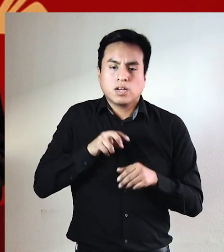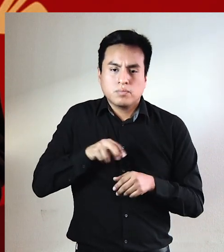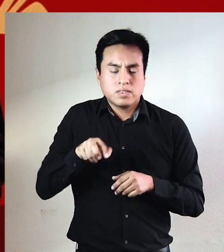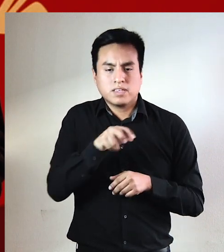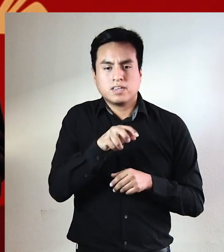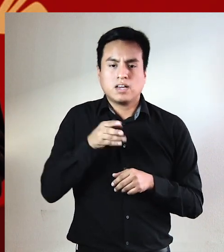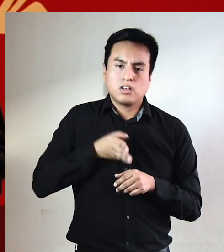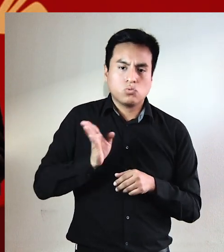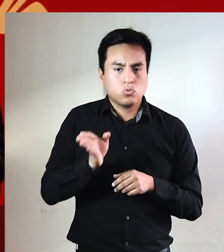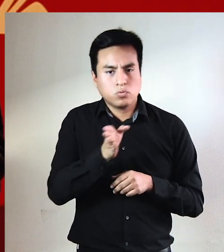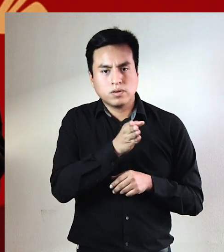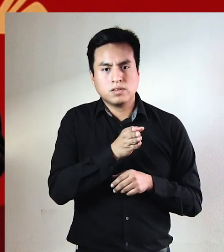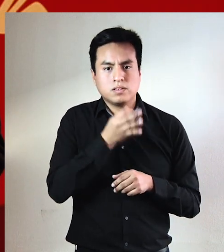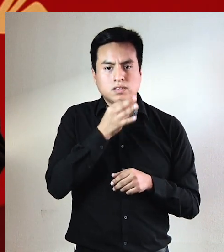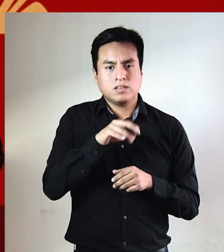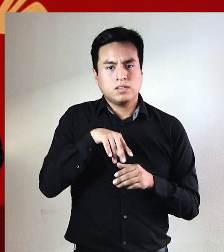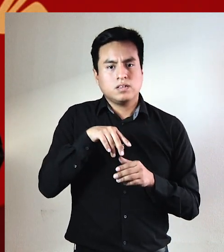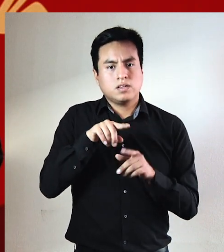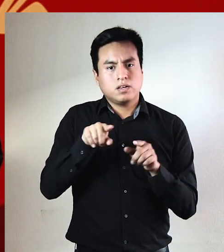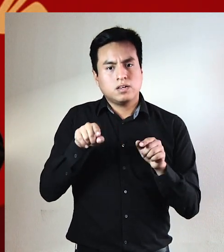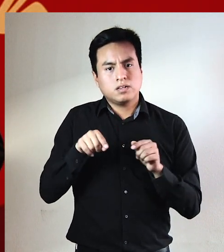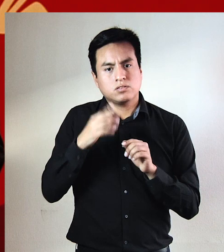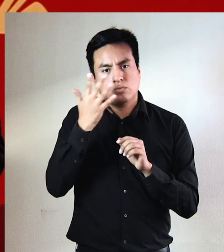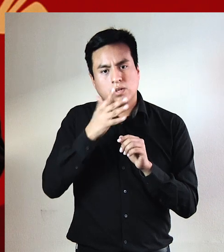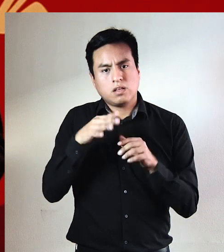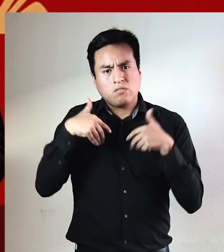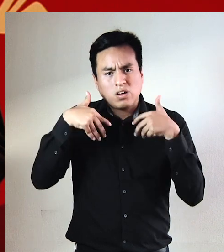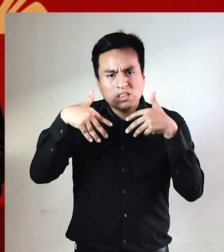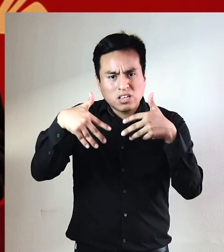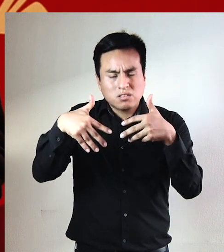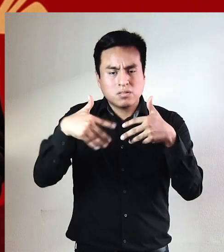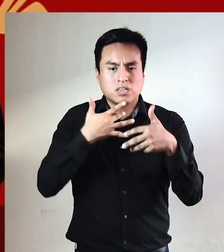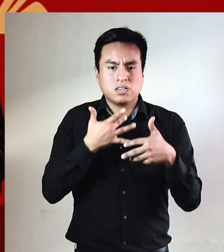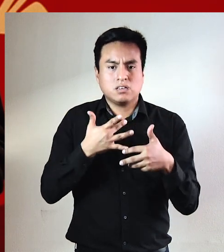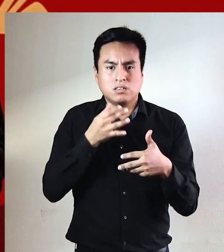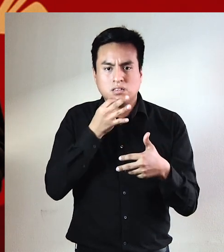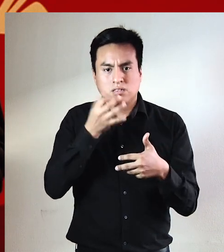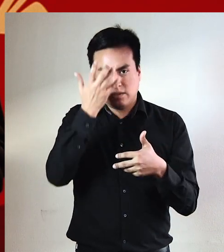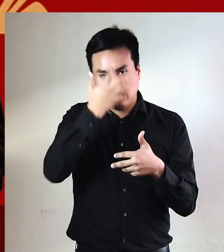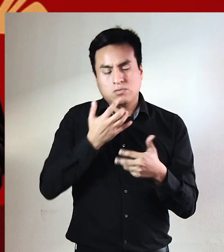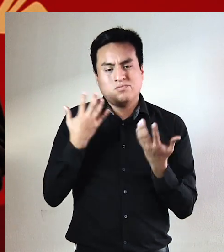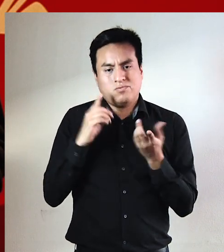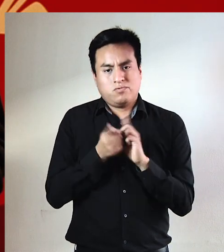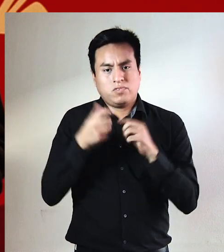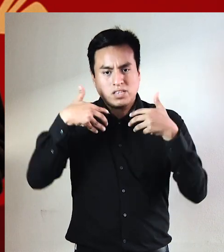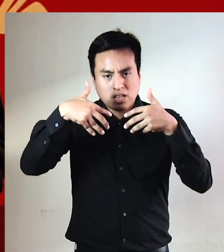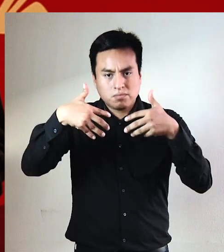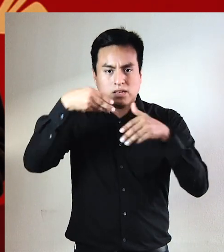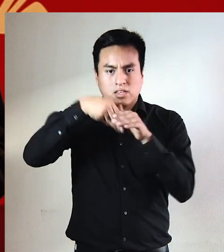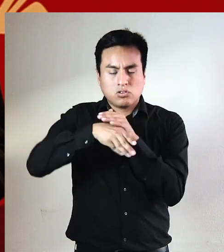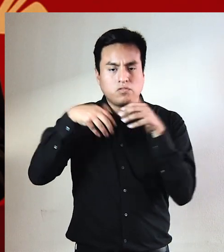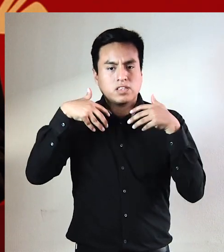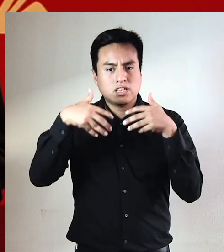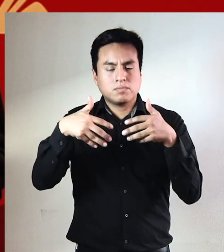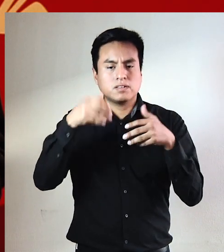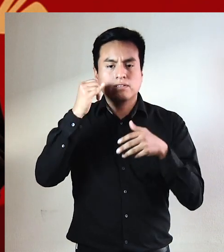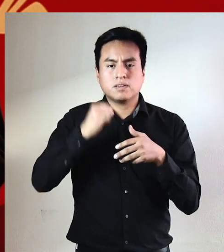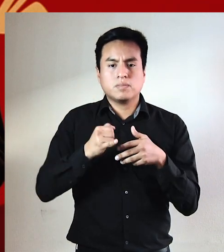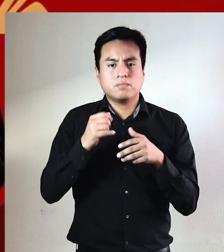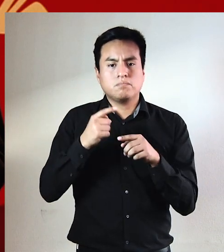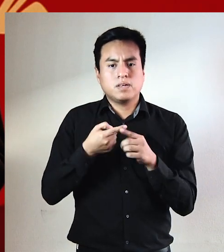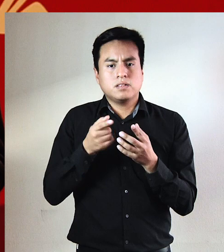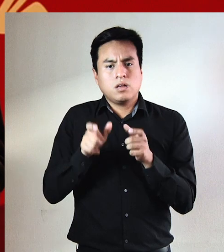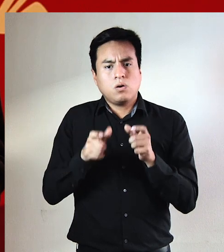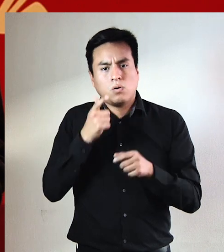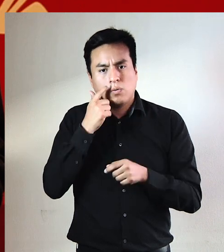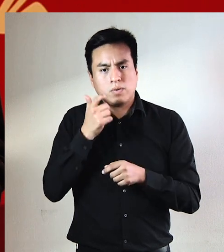tanto caminé, anduve, me tendí al lado de tu sombra y de tu fantasma que ya no me queda sino ser fantasma entre los fantasmas y cien